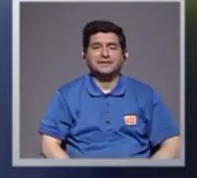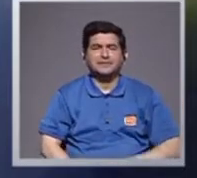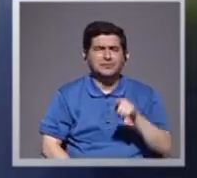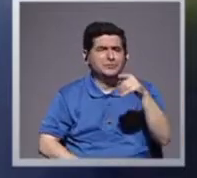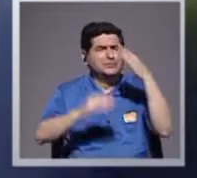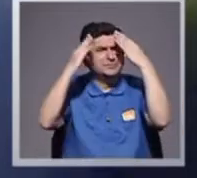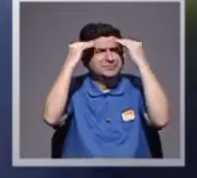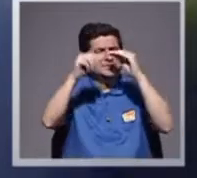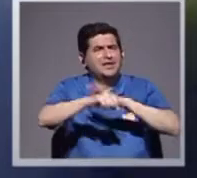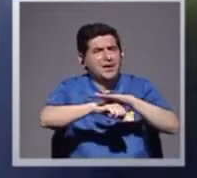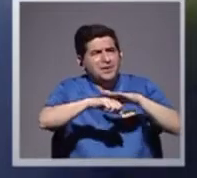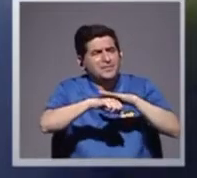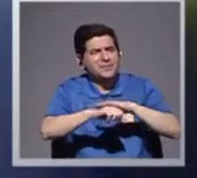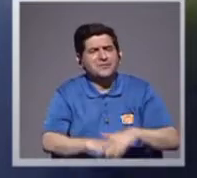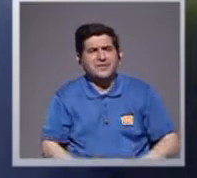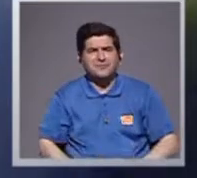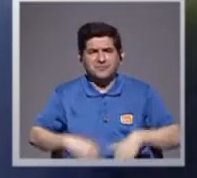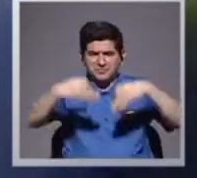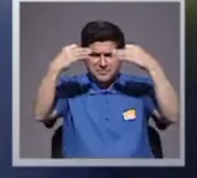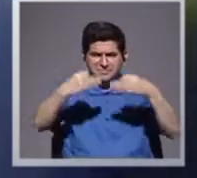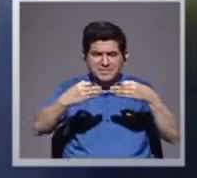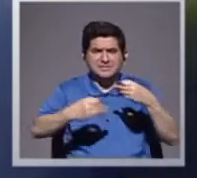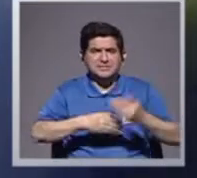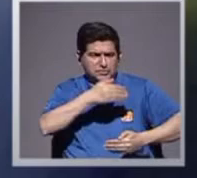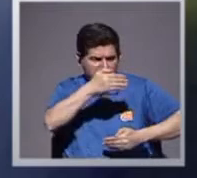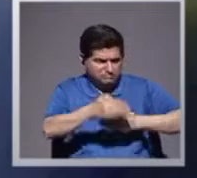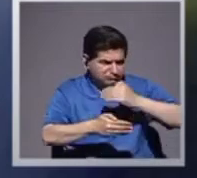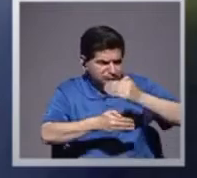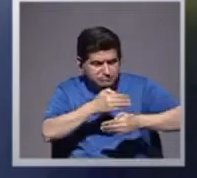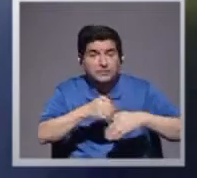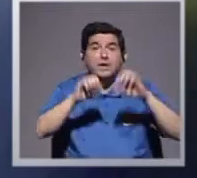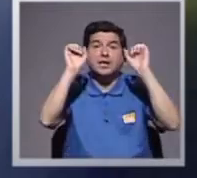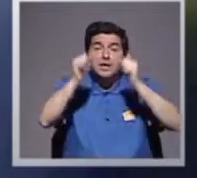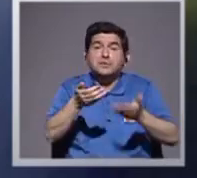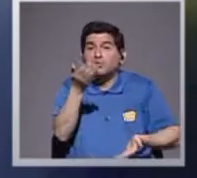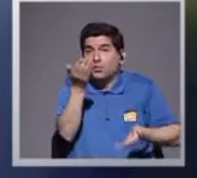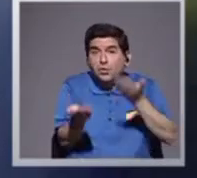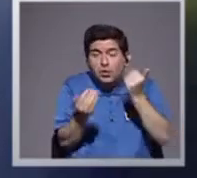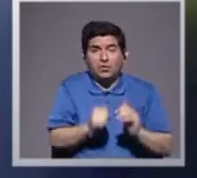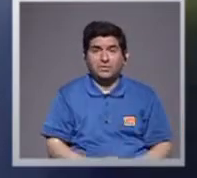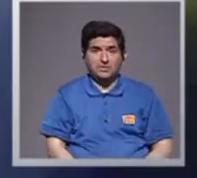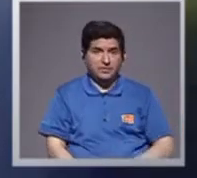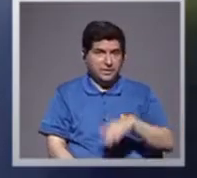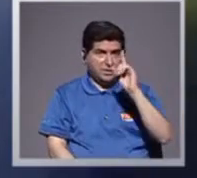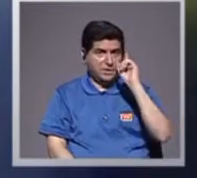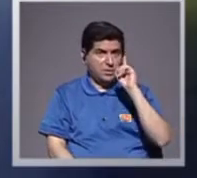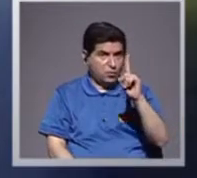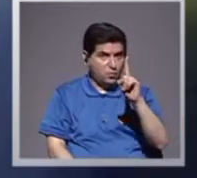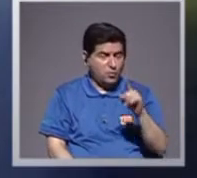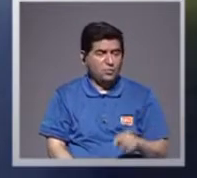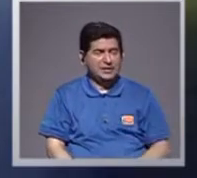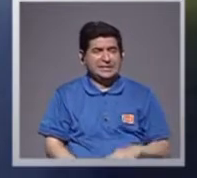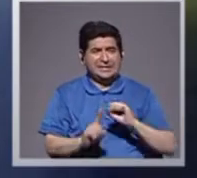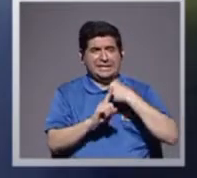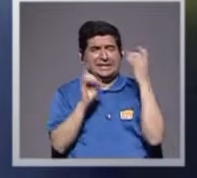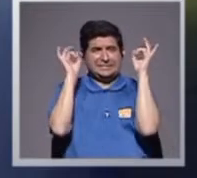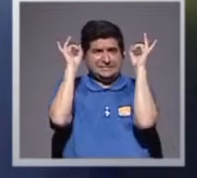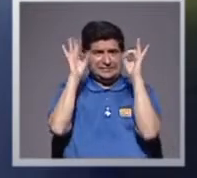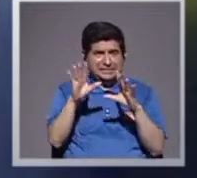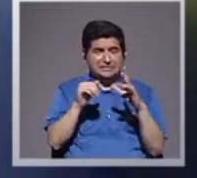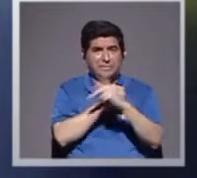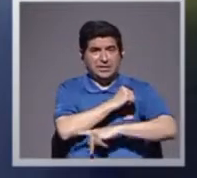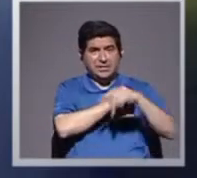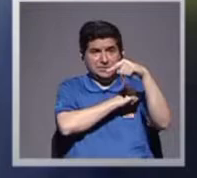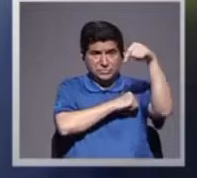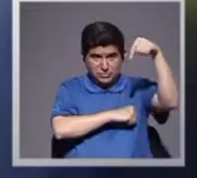infórmenos, por favor, de las medidas, y los pasos, y si es posible, porque, una de las, a veces, tragedias, en este